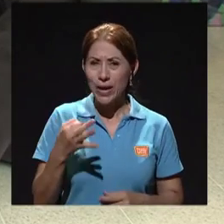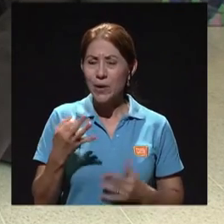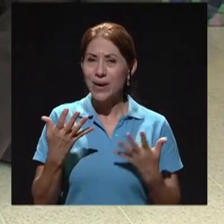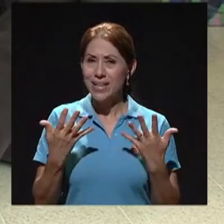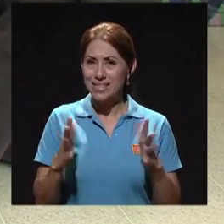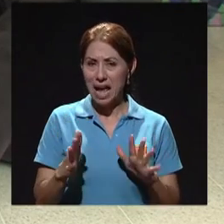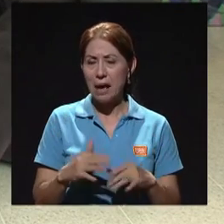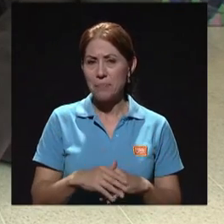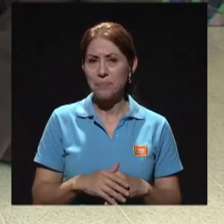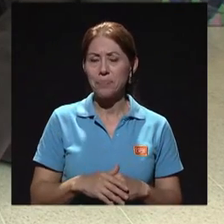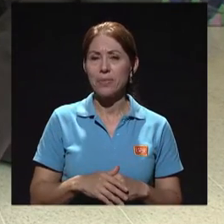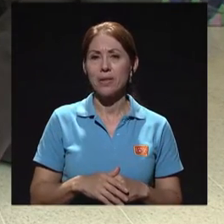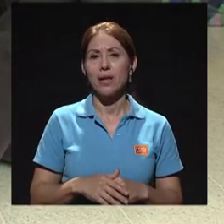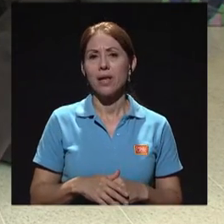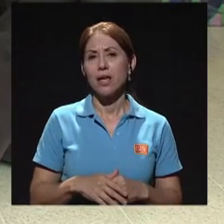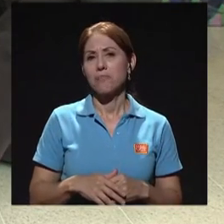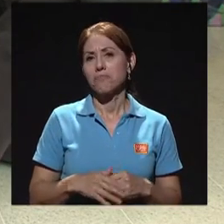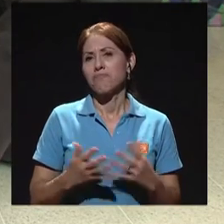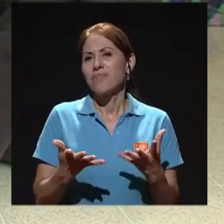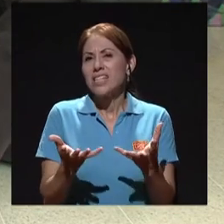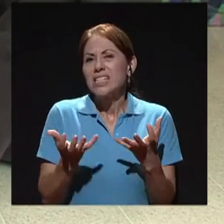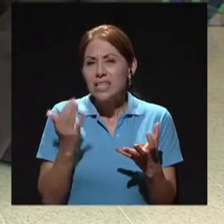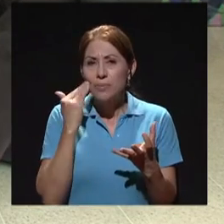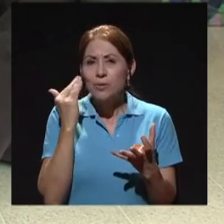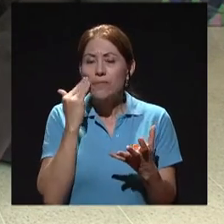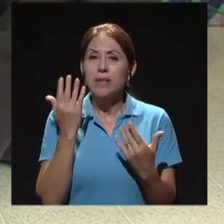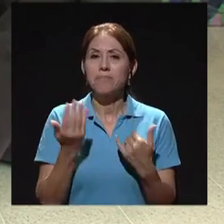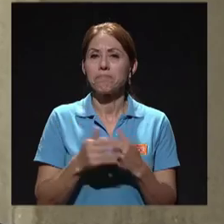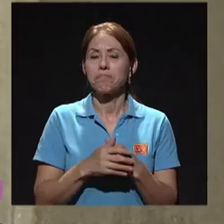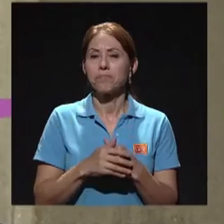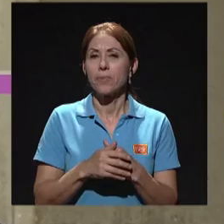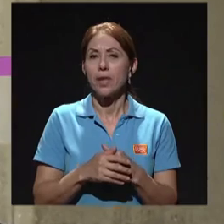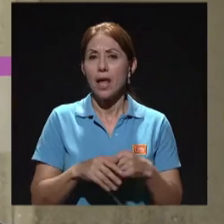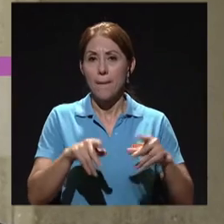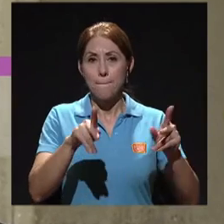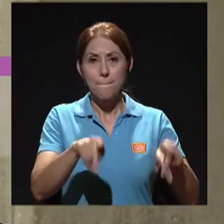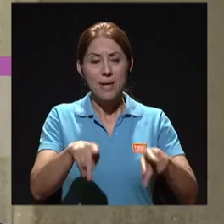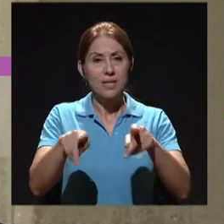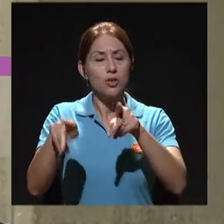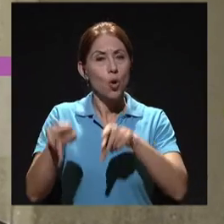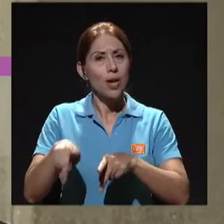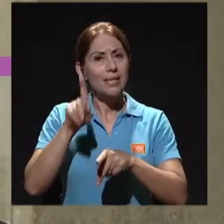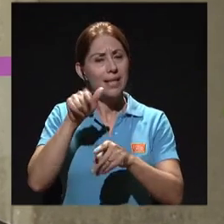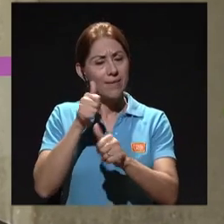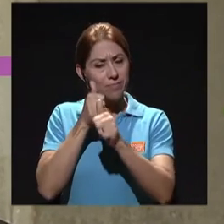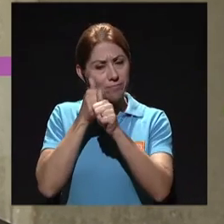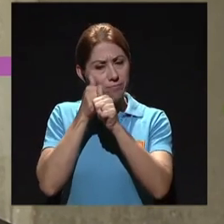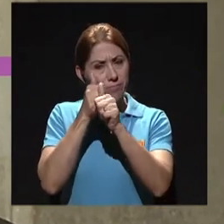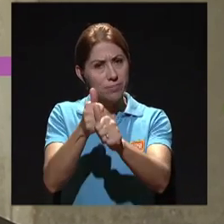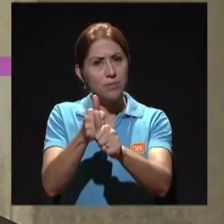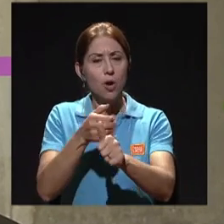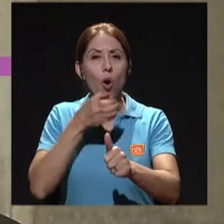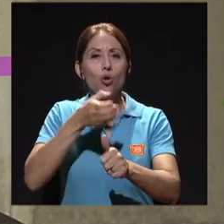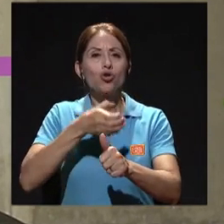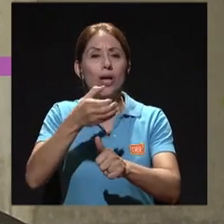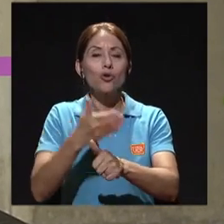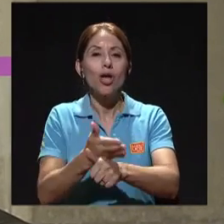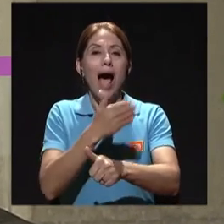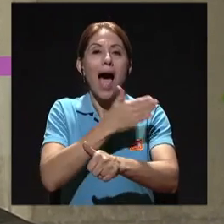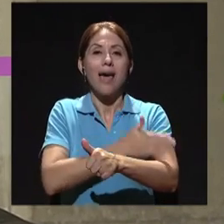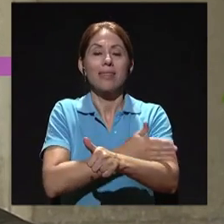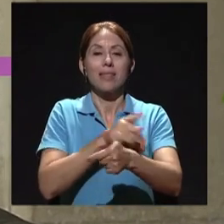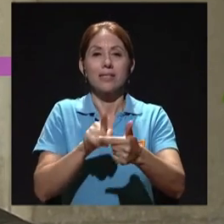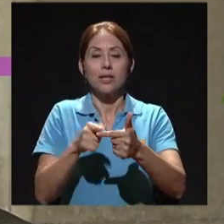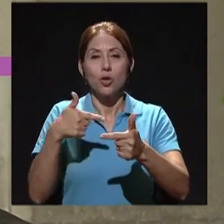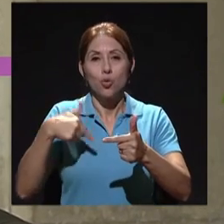cerrando el programa, quisiéramos así, los consejos que las personas no pueden obviar en el antes, durante y después de la